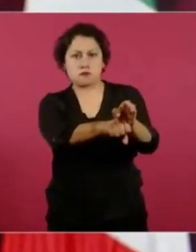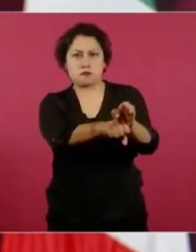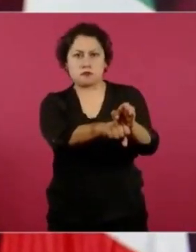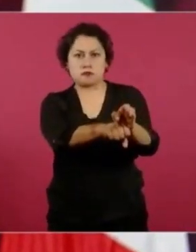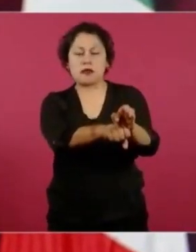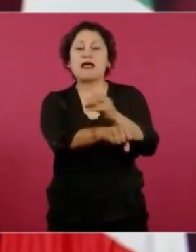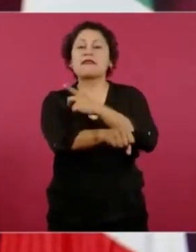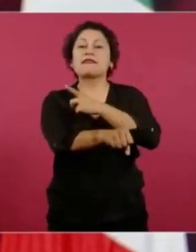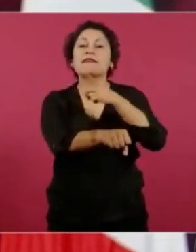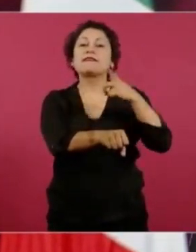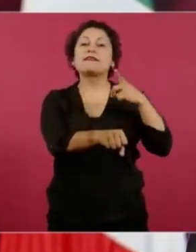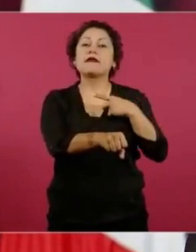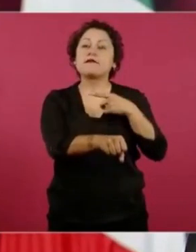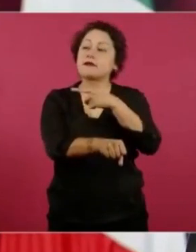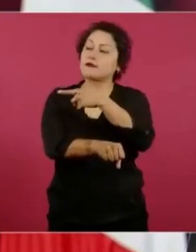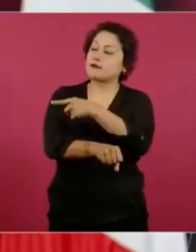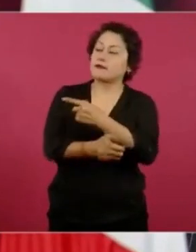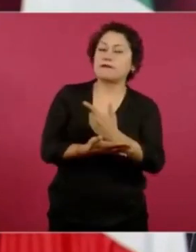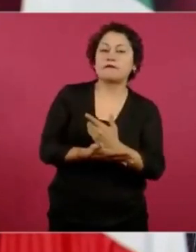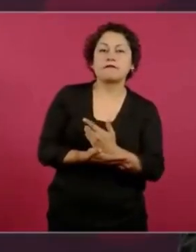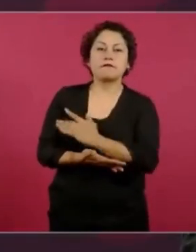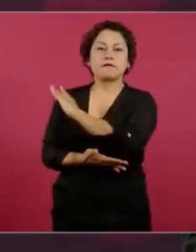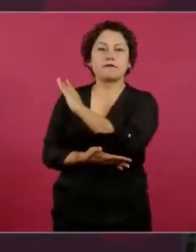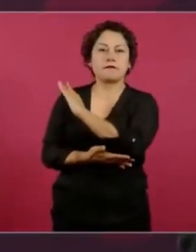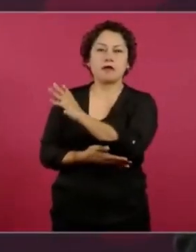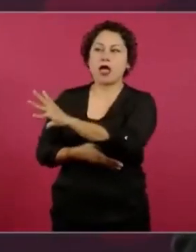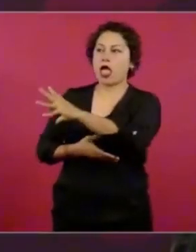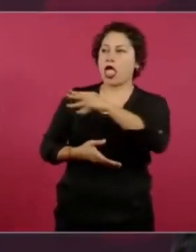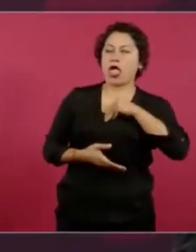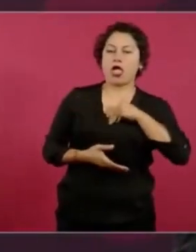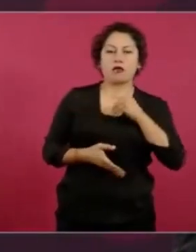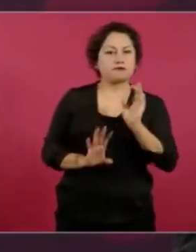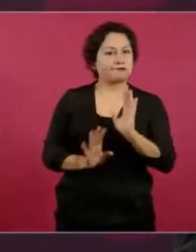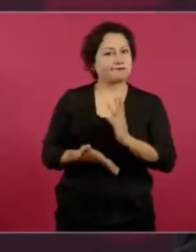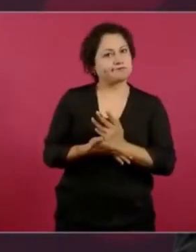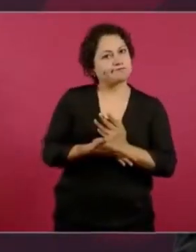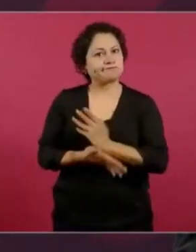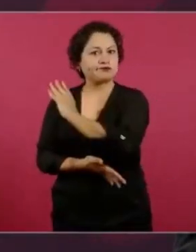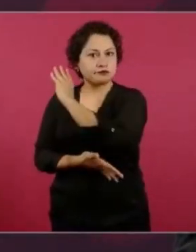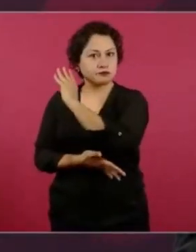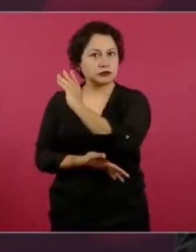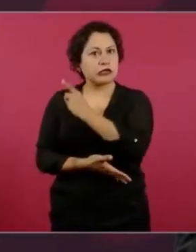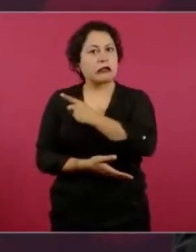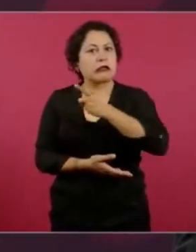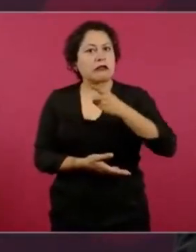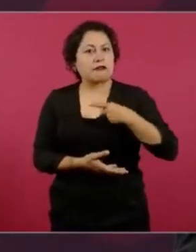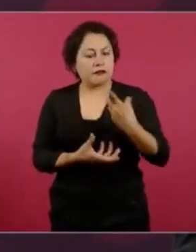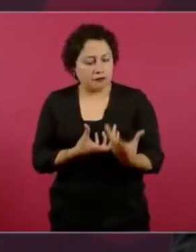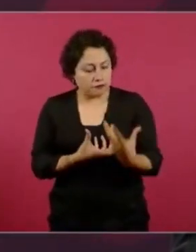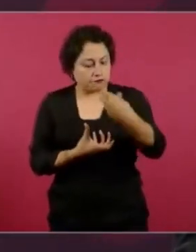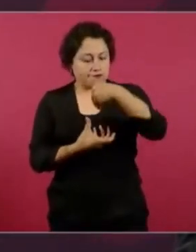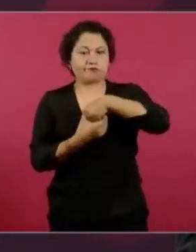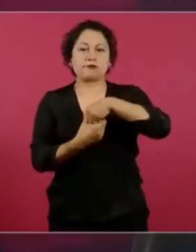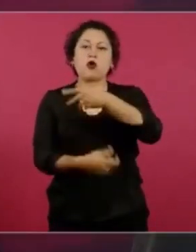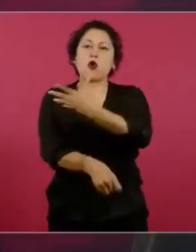tener autoridad moral, hay que ser honesto, porque si no,